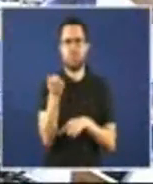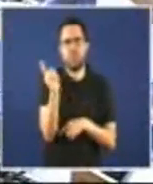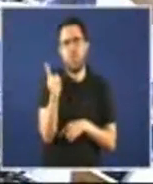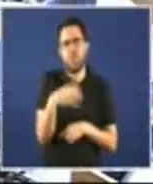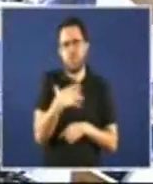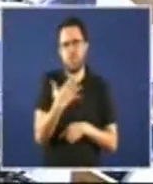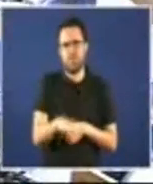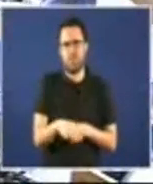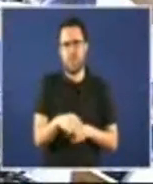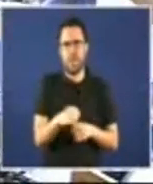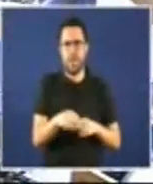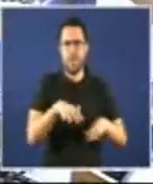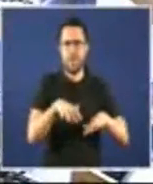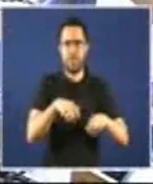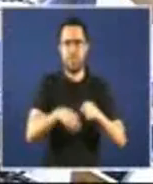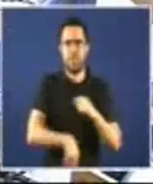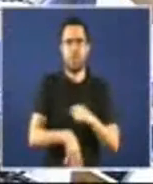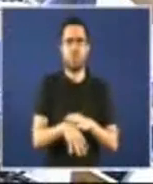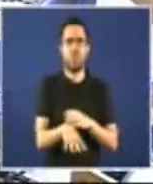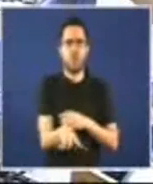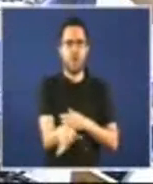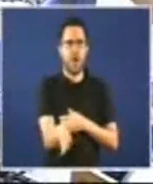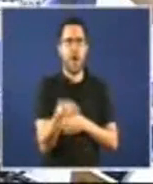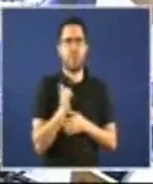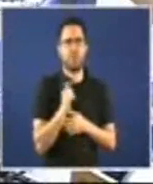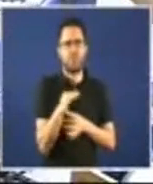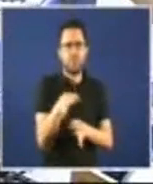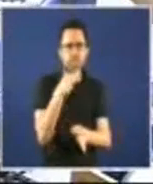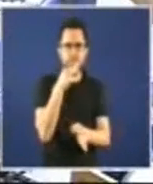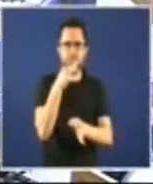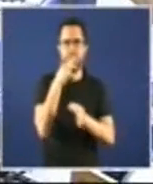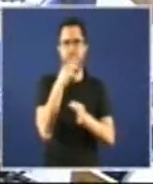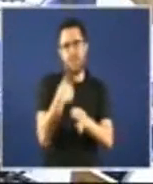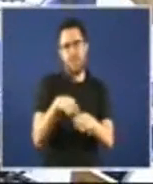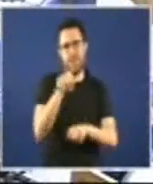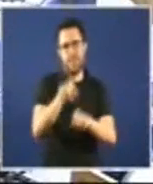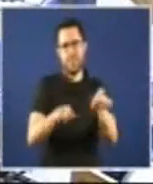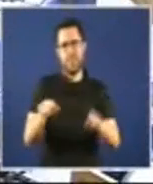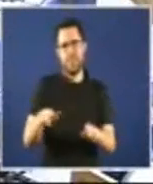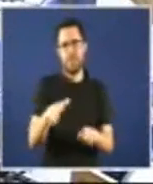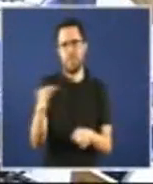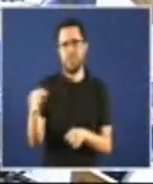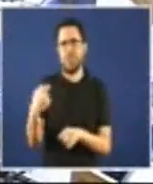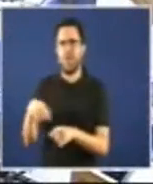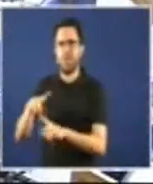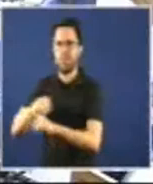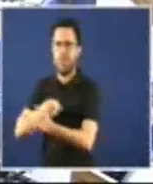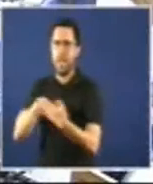máis nutrirase de sustancia human aos cidadáns aos que os tericidio praticado pola xunta e esxucha o sangue